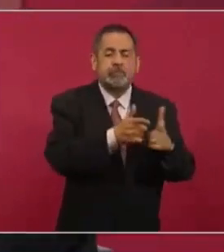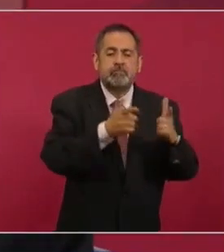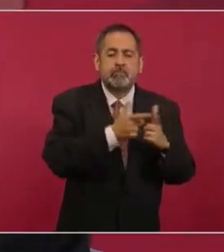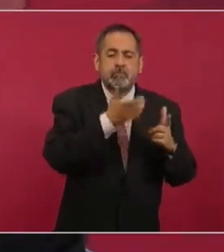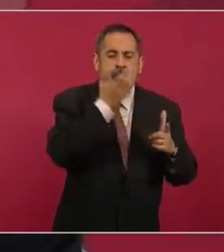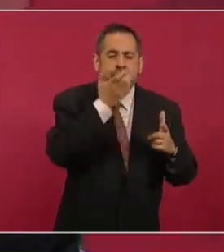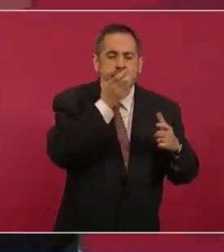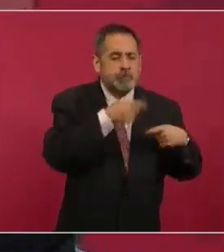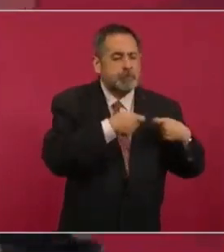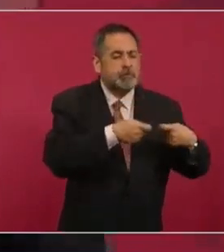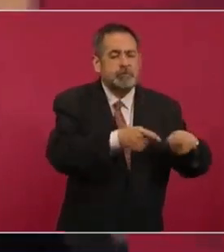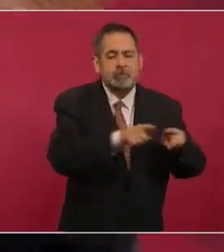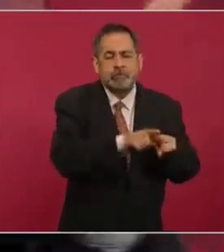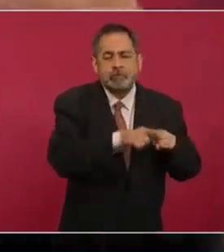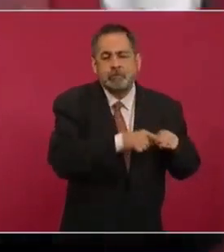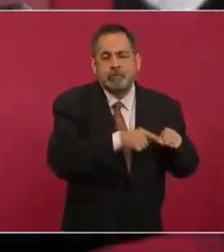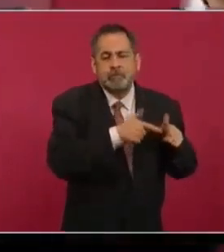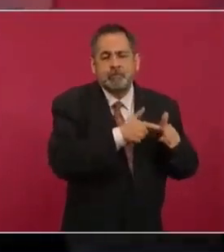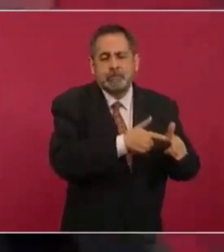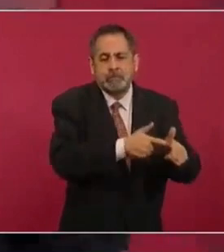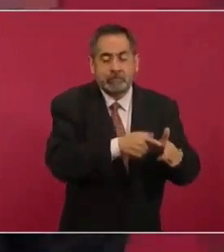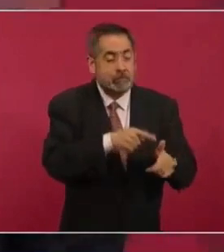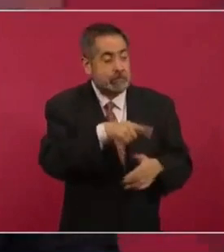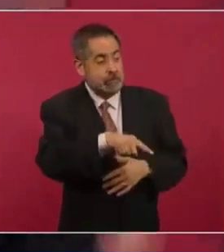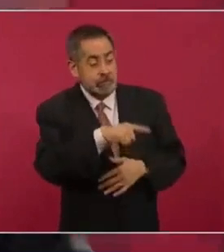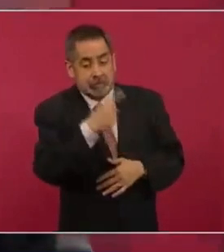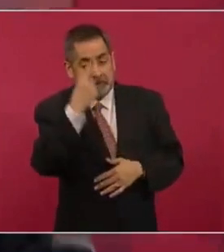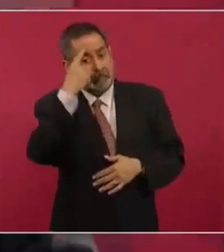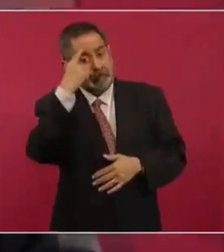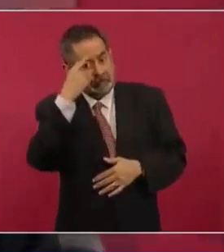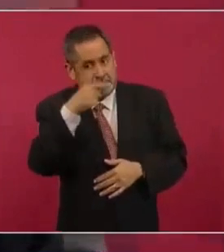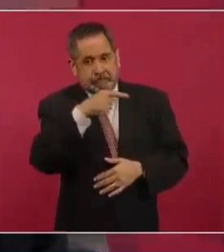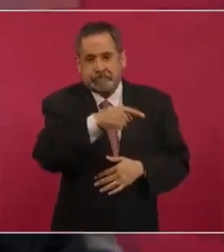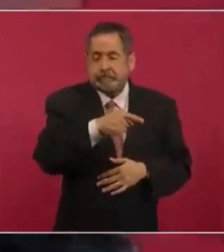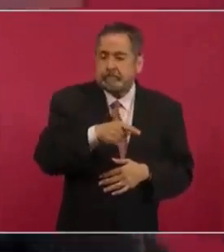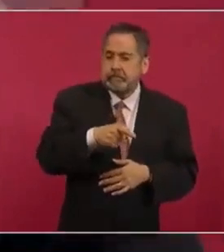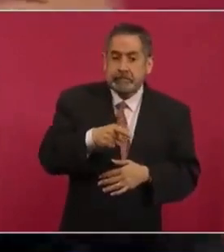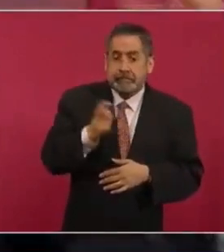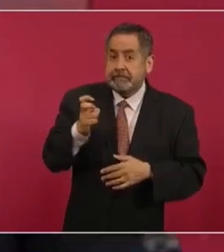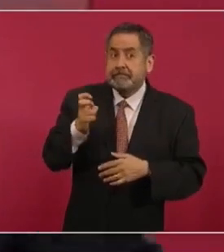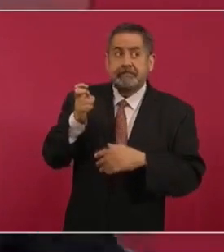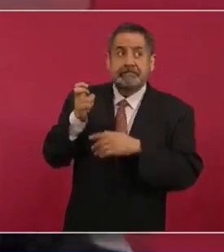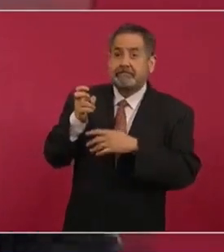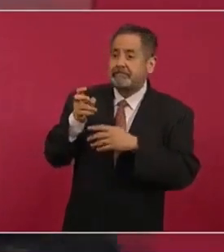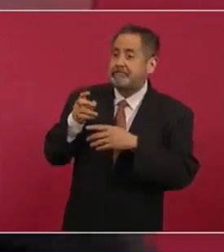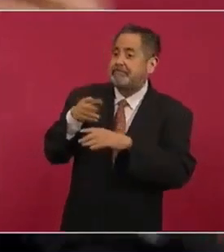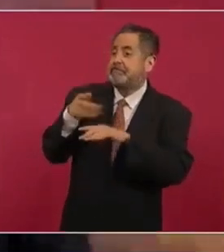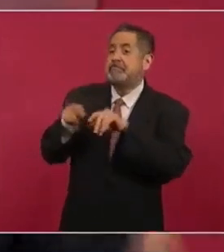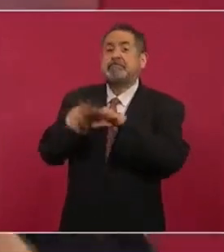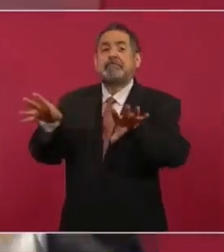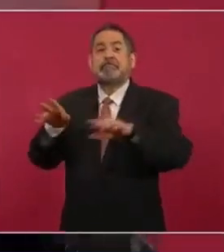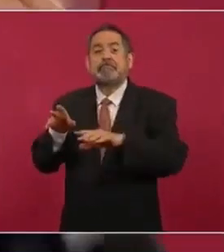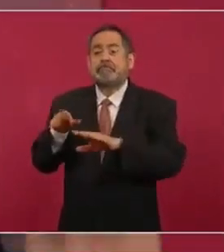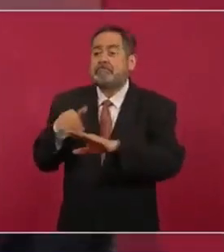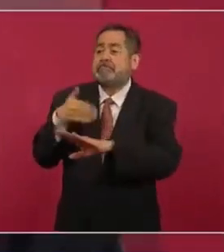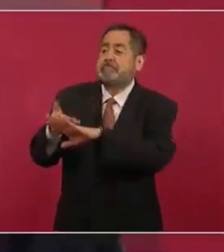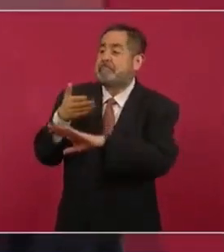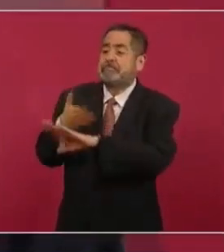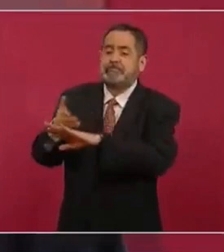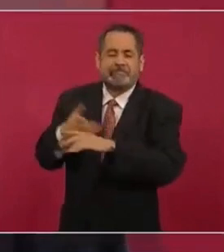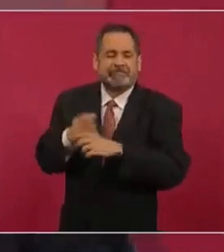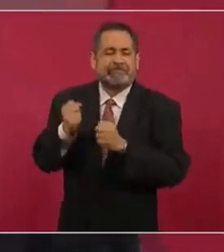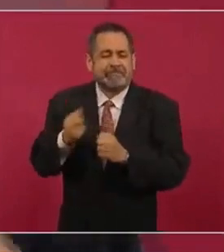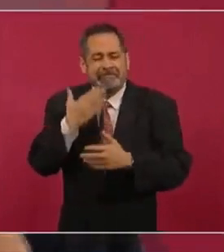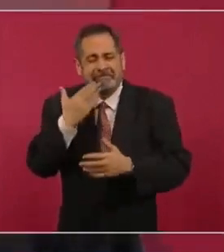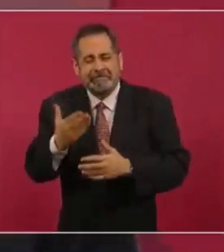porque creen que con eso ya van a lograr sus propósitos.